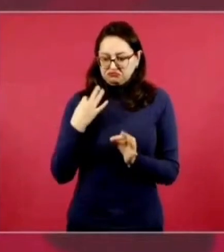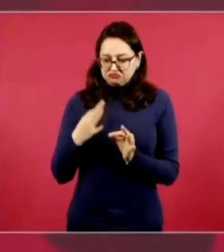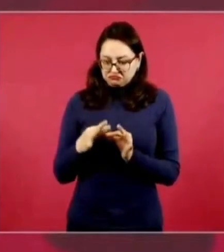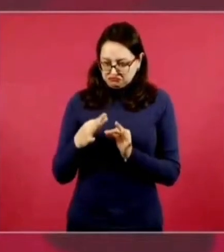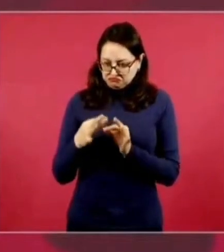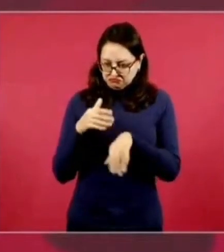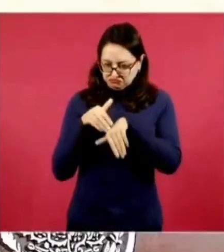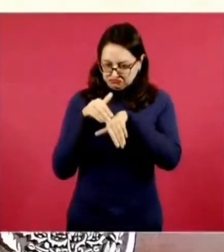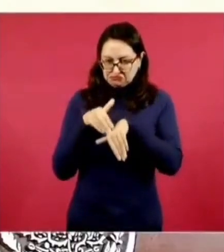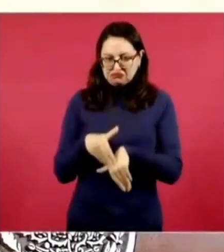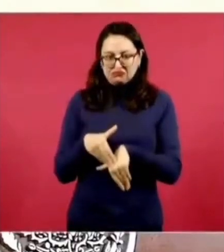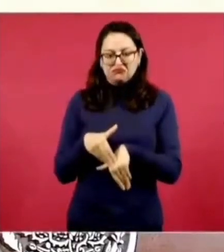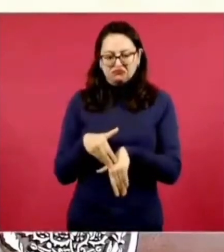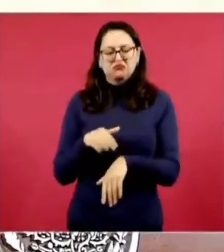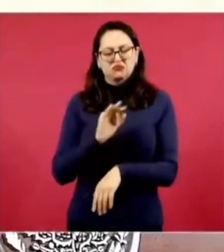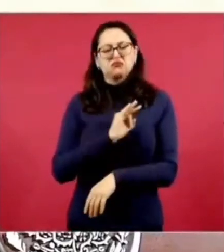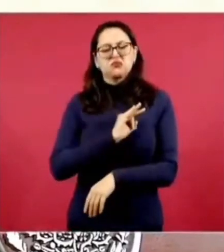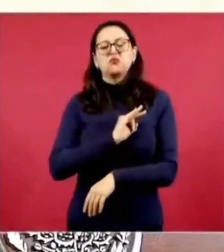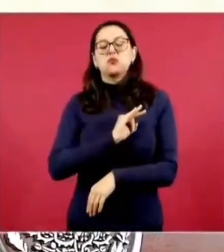sé que voy a poder